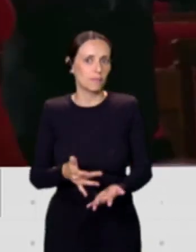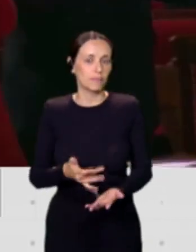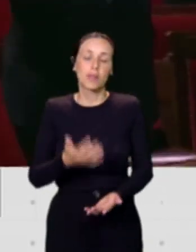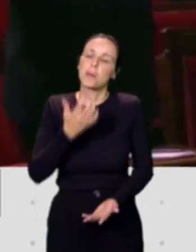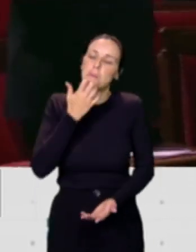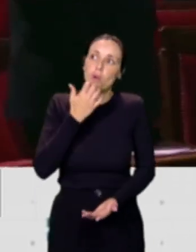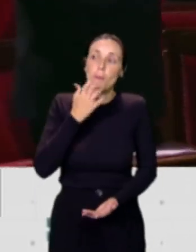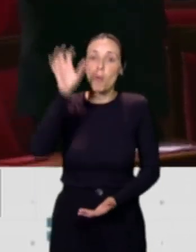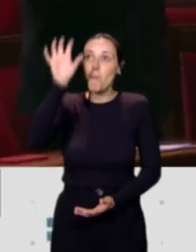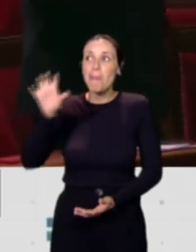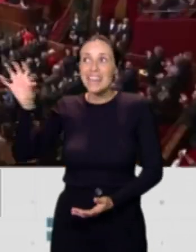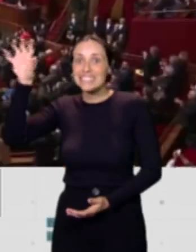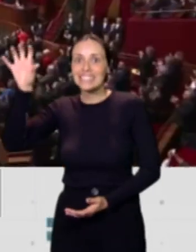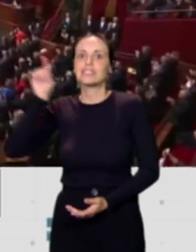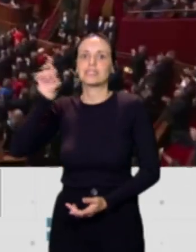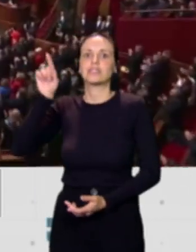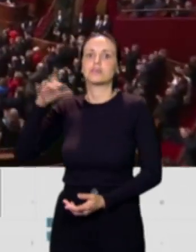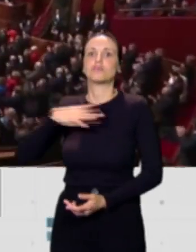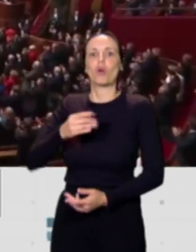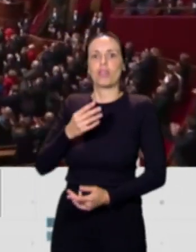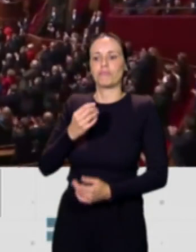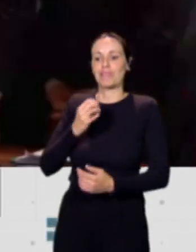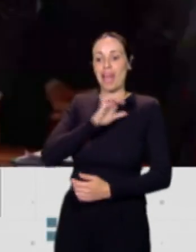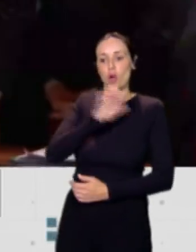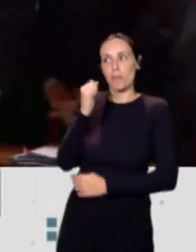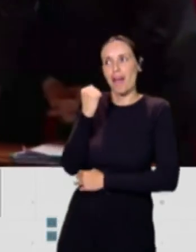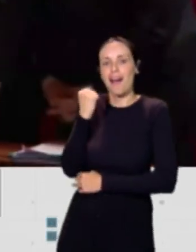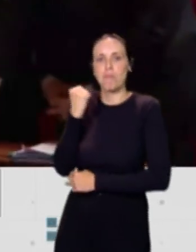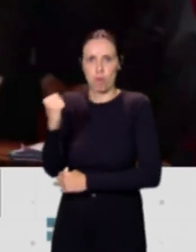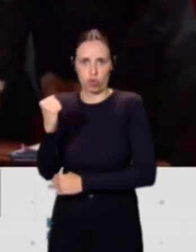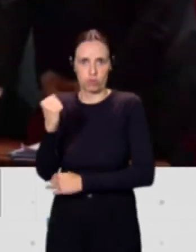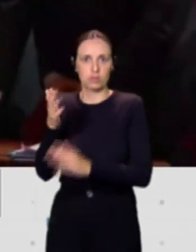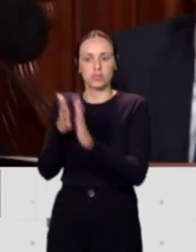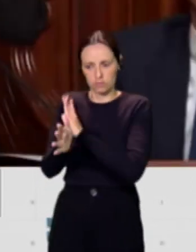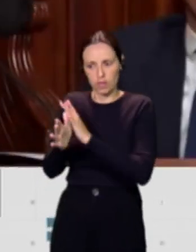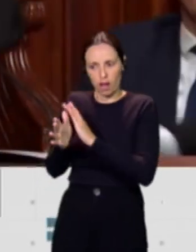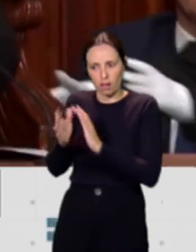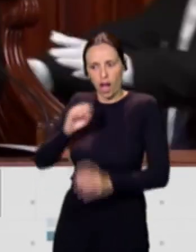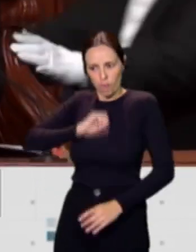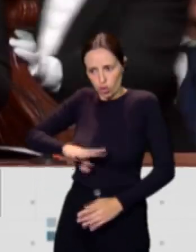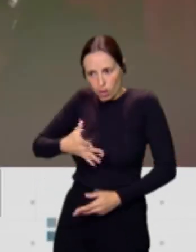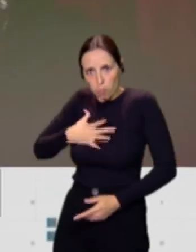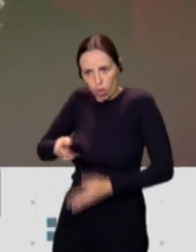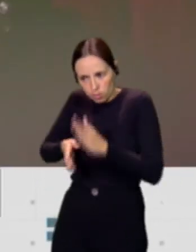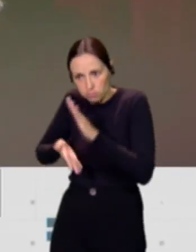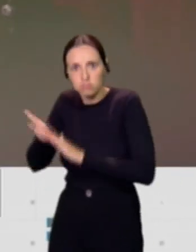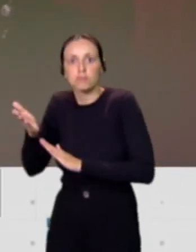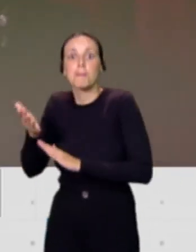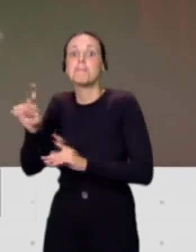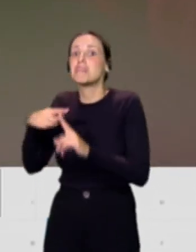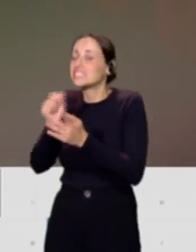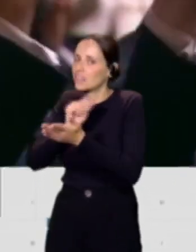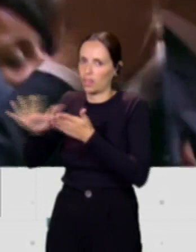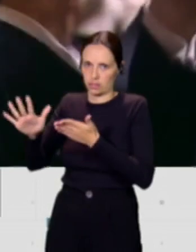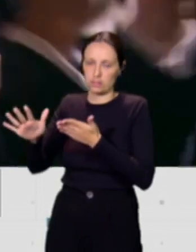asegure y se garantice por parte de las instituciones europeas que realmente sea accesible y por supuesto gratuito. Luego